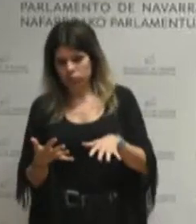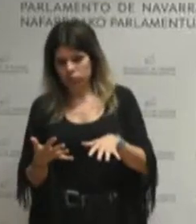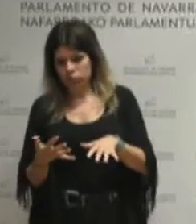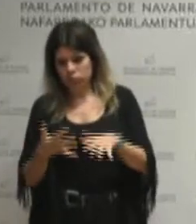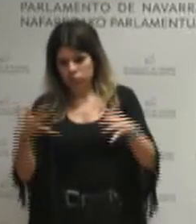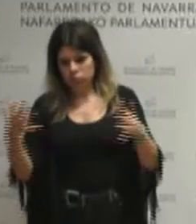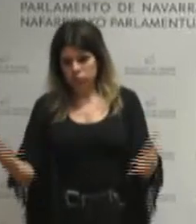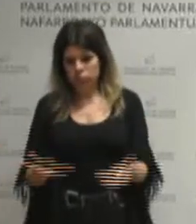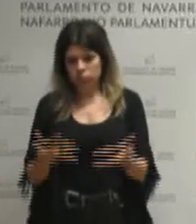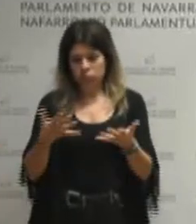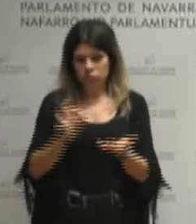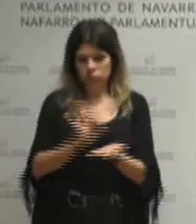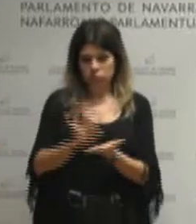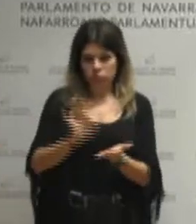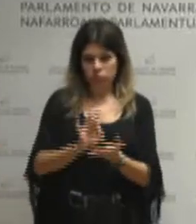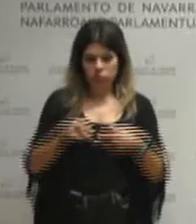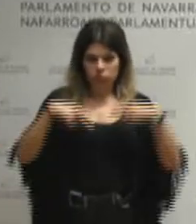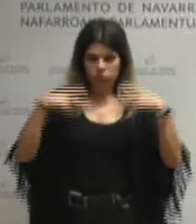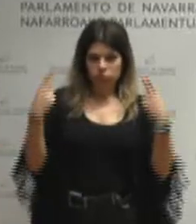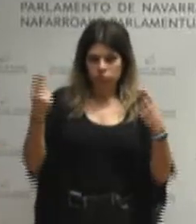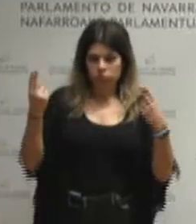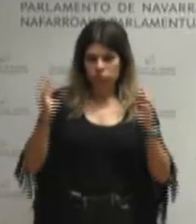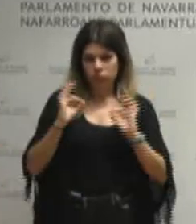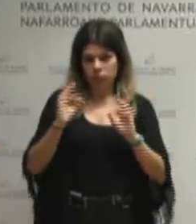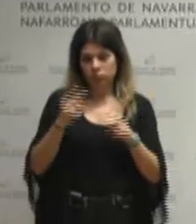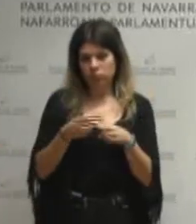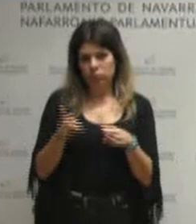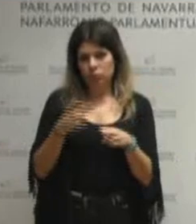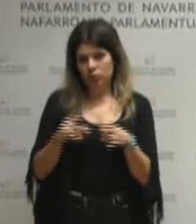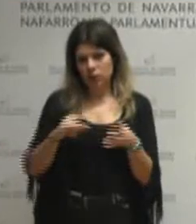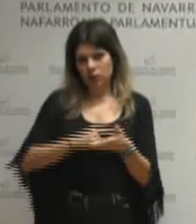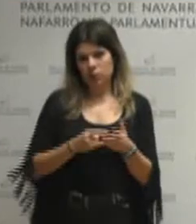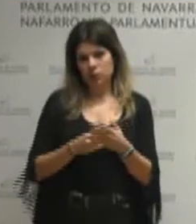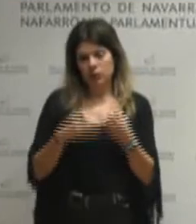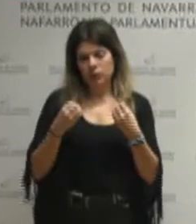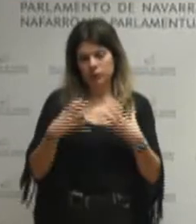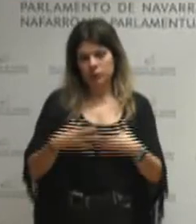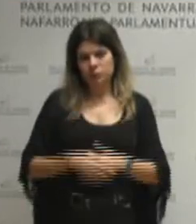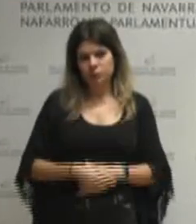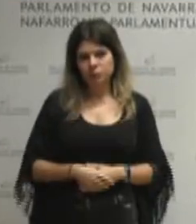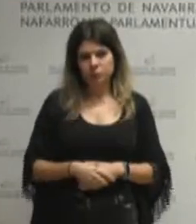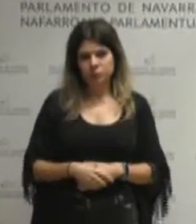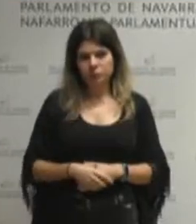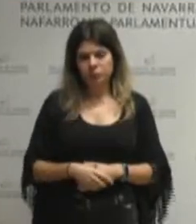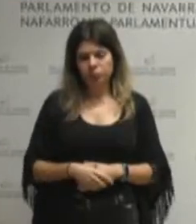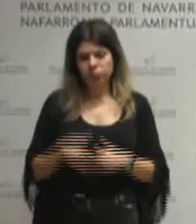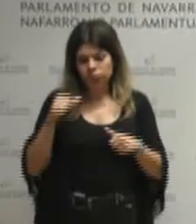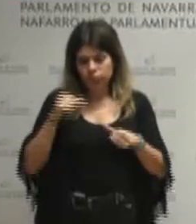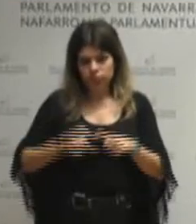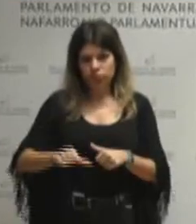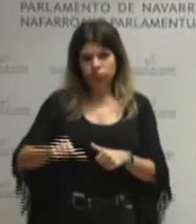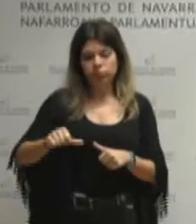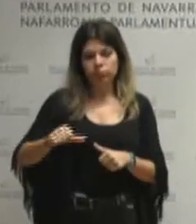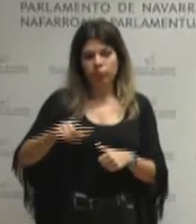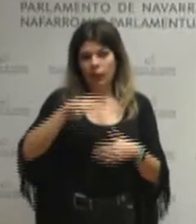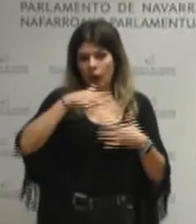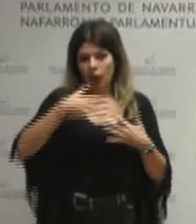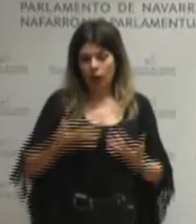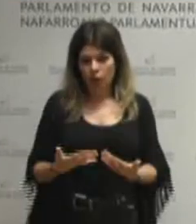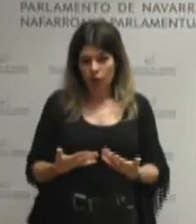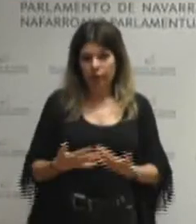planifikatutako, politika aurrera, eramanes. Hortika, abiatuta. Horeine, tamén, Nafarrohan,